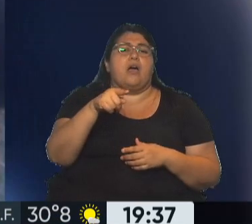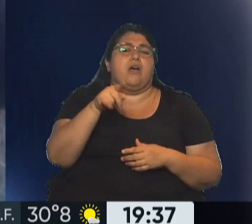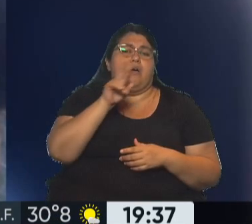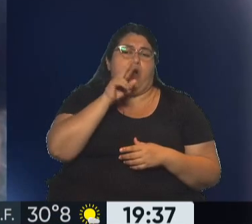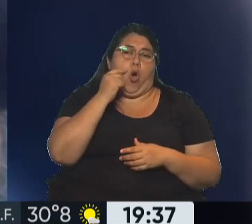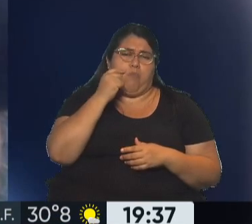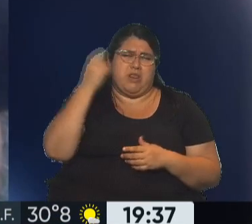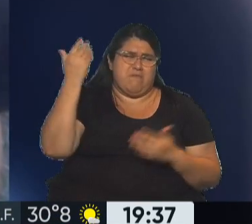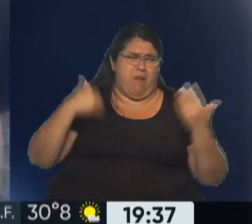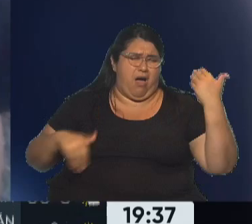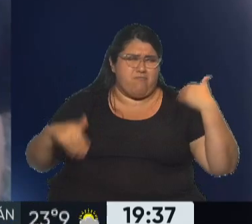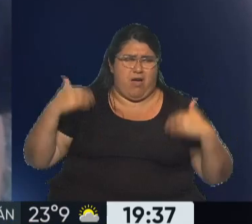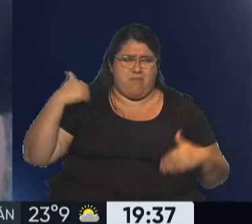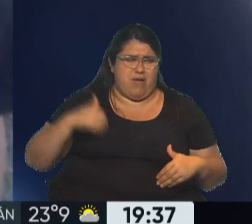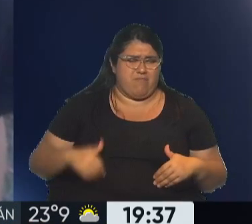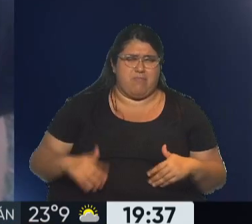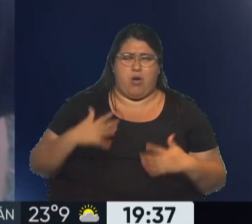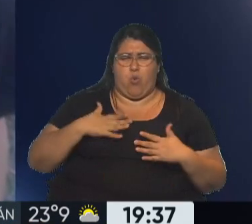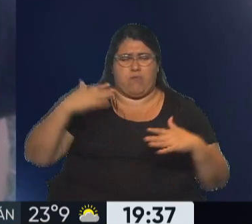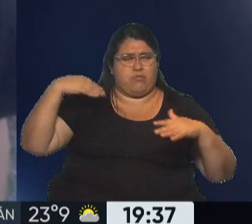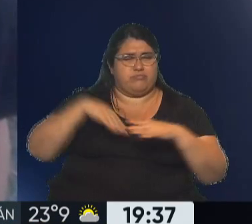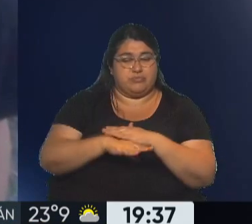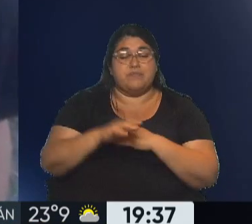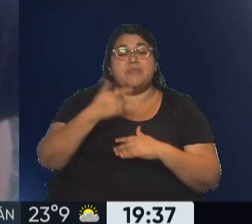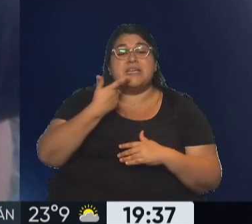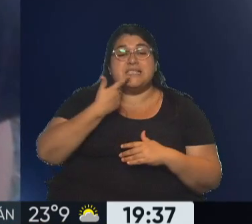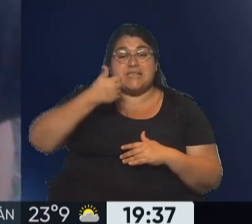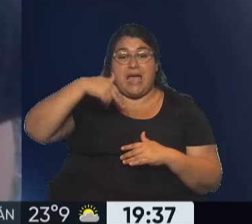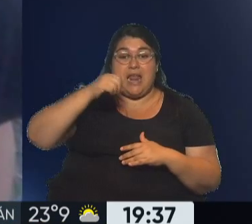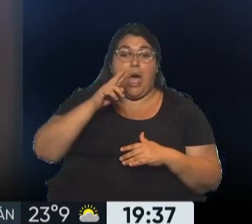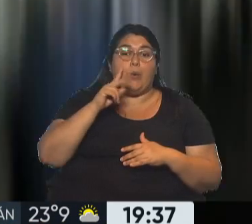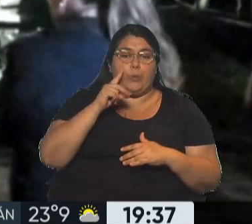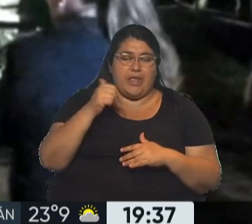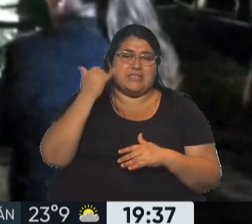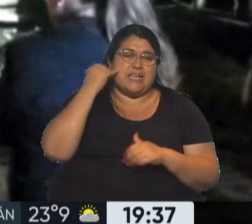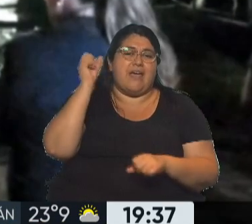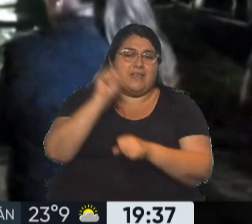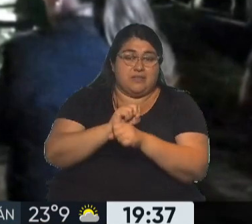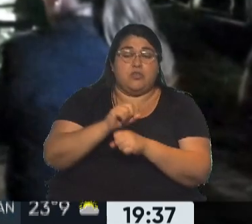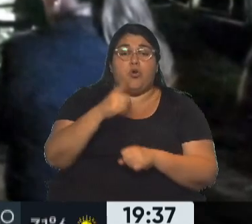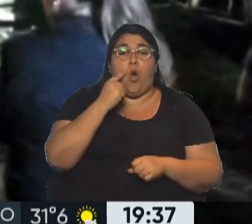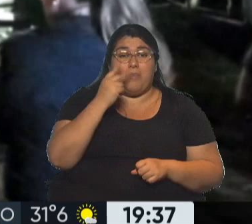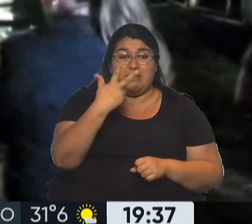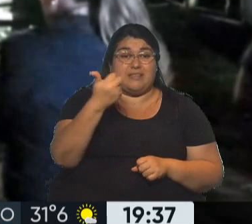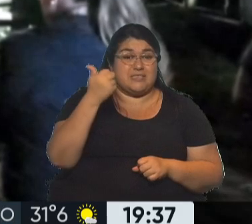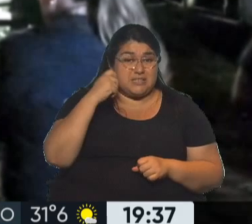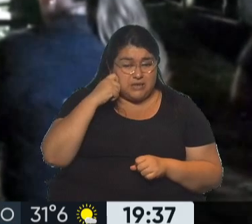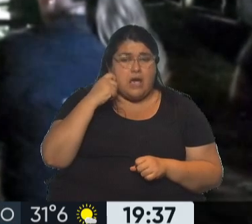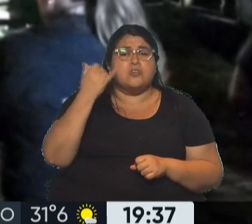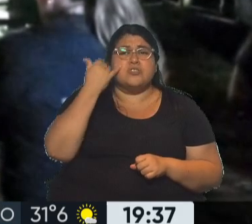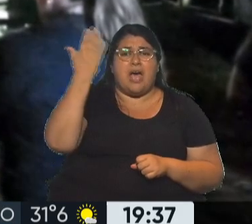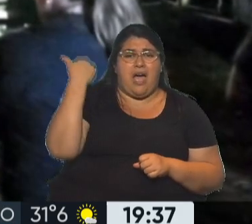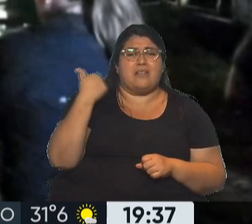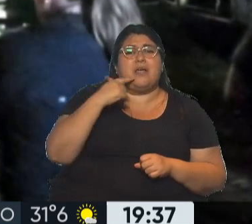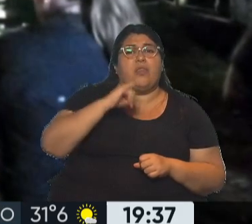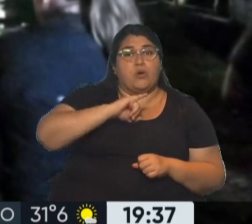autor del crimen. Juan Darío Sanabria está detenido, tiene 36 años, había denunciado, como